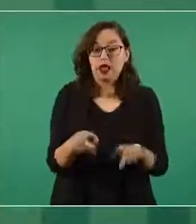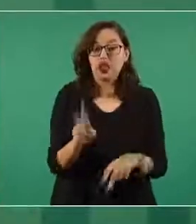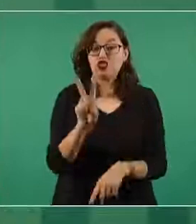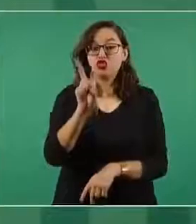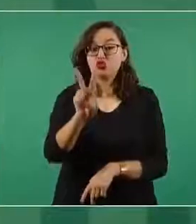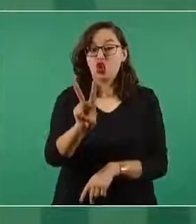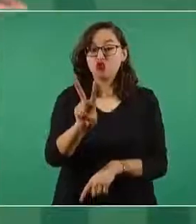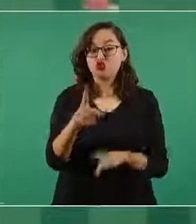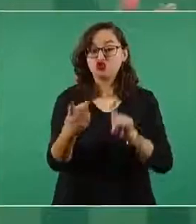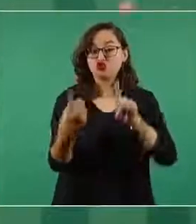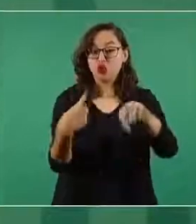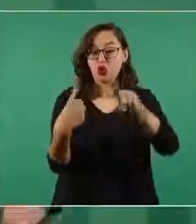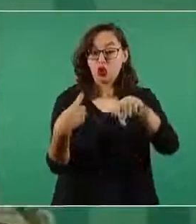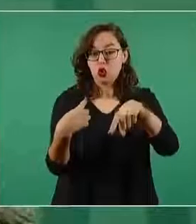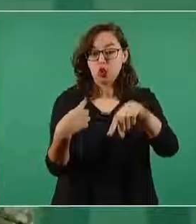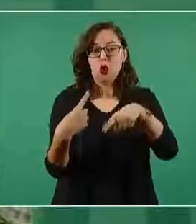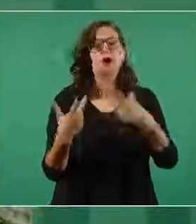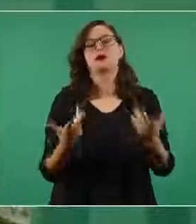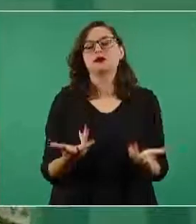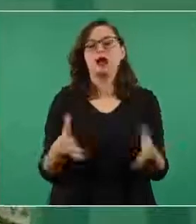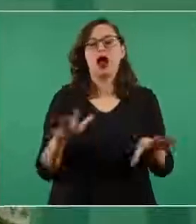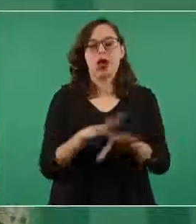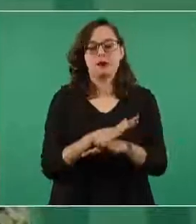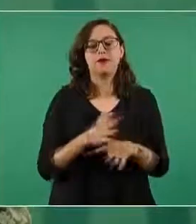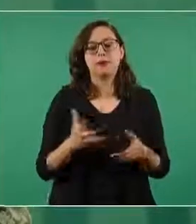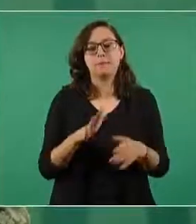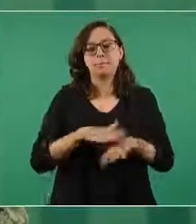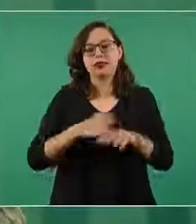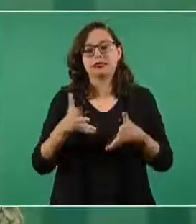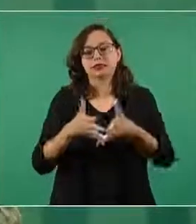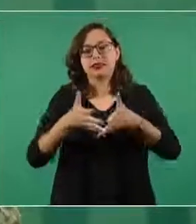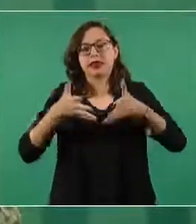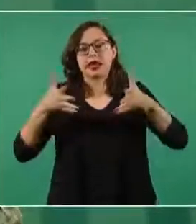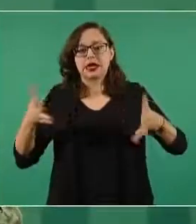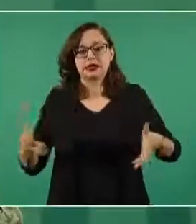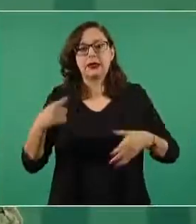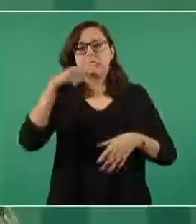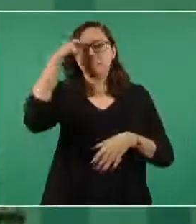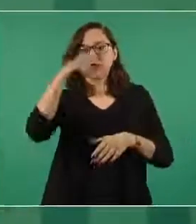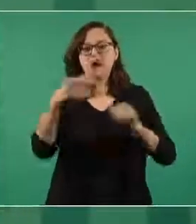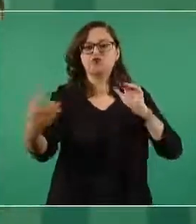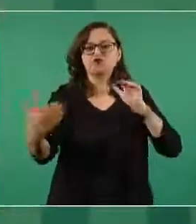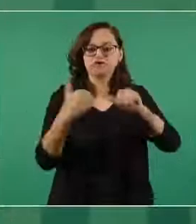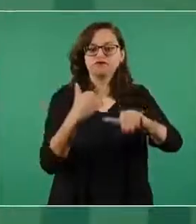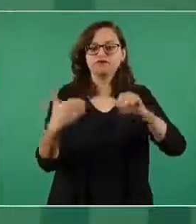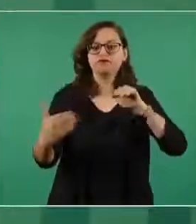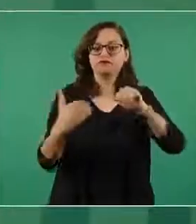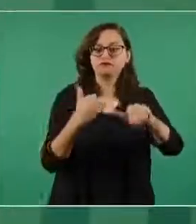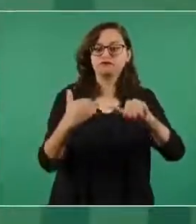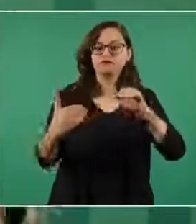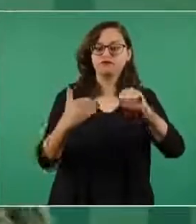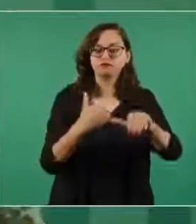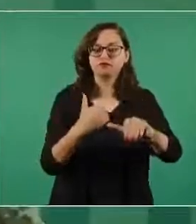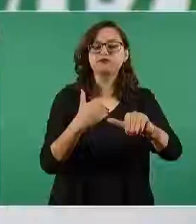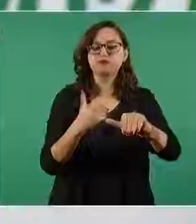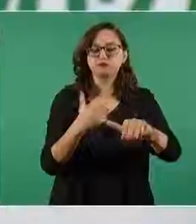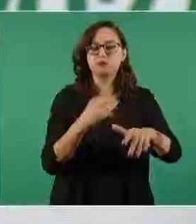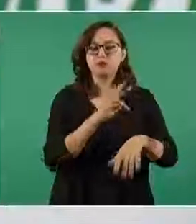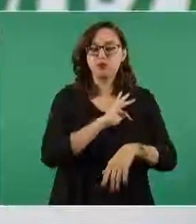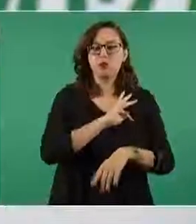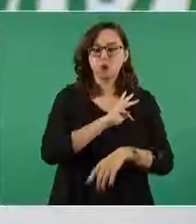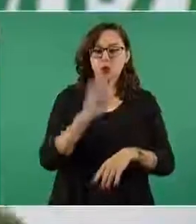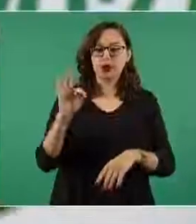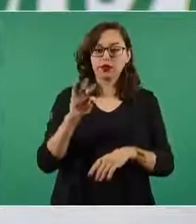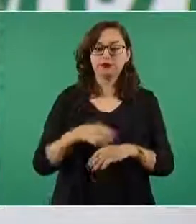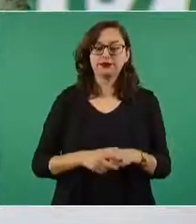distribuidor de tres niveles con una longitud de desarrollo de un kilómetro para meter flujos a la ciudad militar flujos a la terminal de